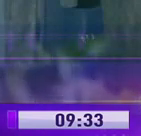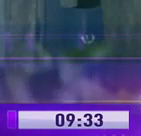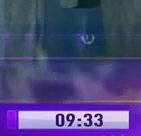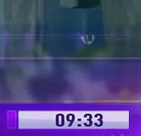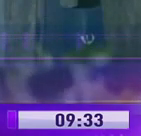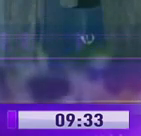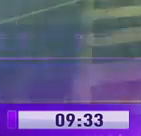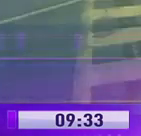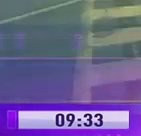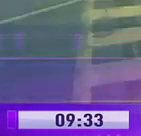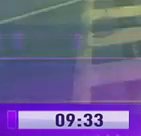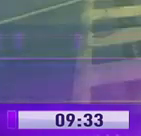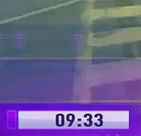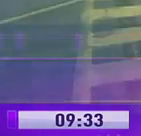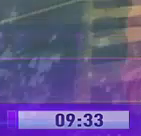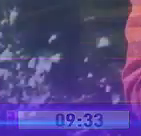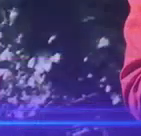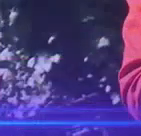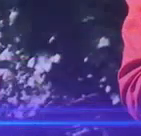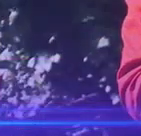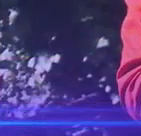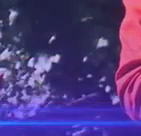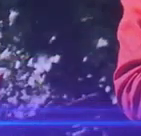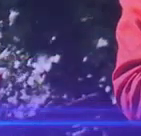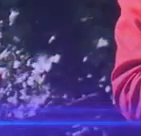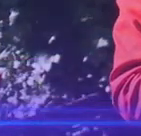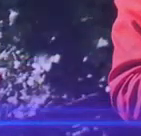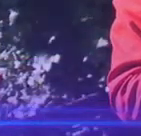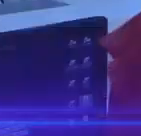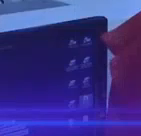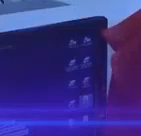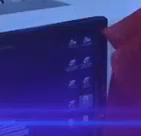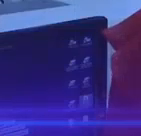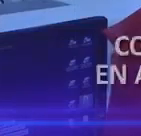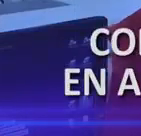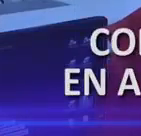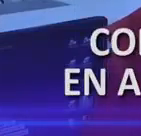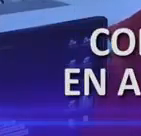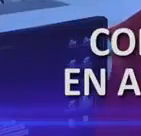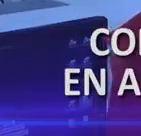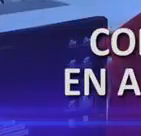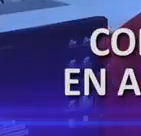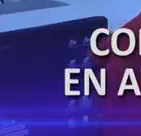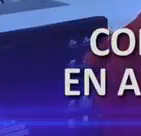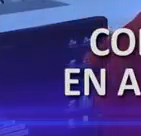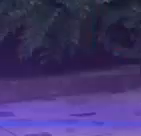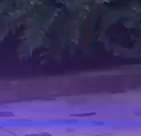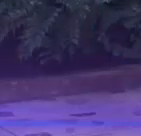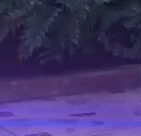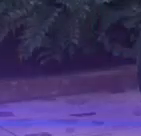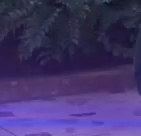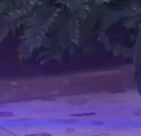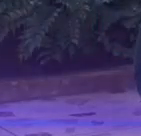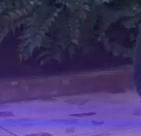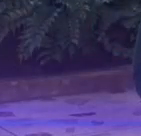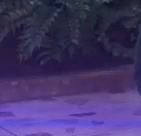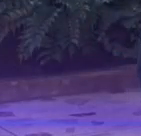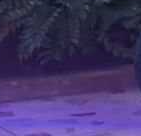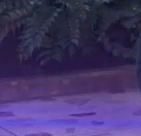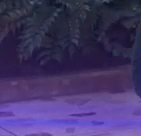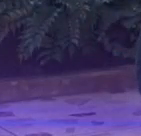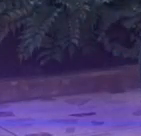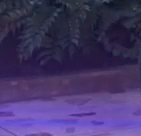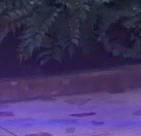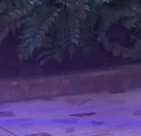bienvenimos. El coronavirus no es un juego. Los casos de contagio cada vez van en aumento. Sé responsable.